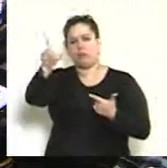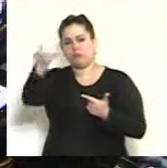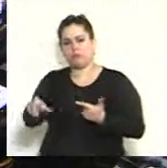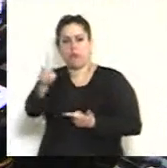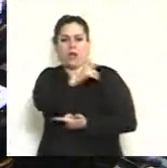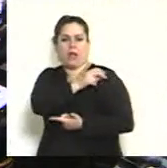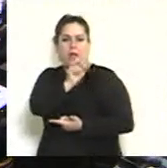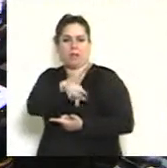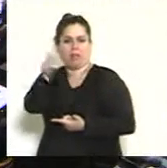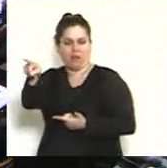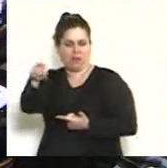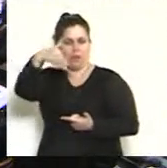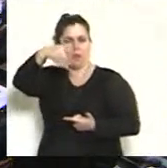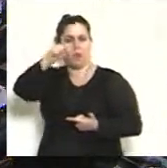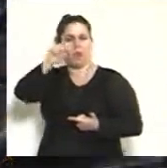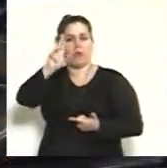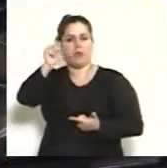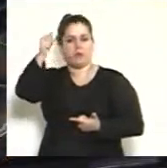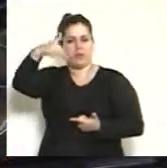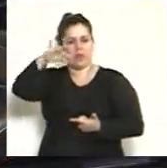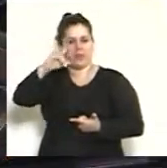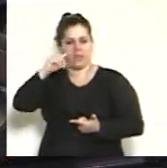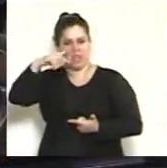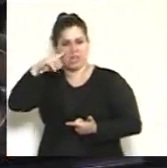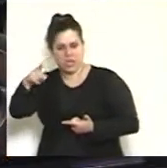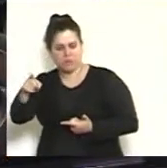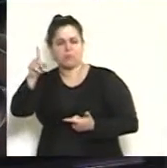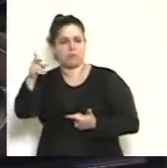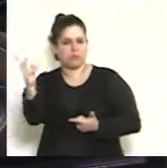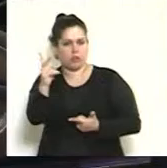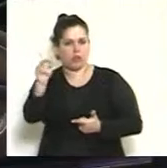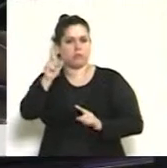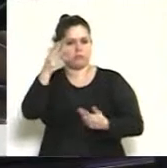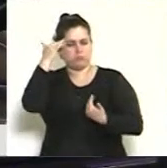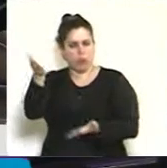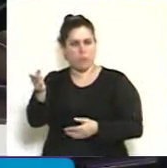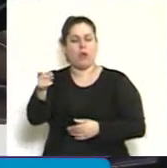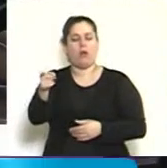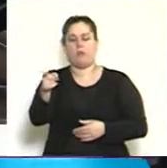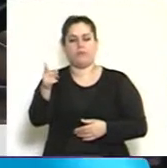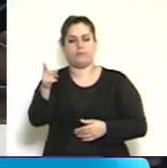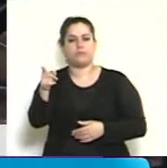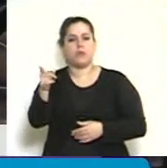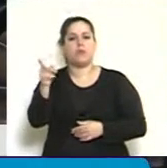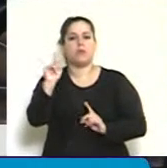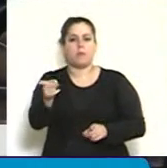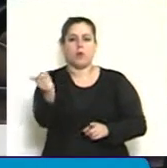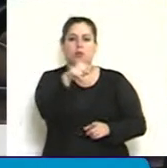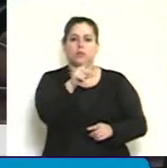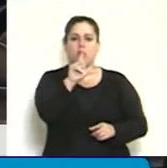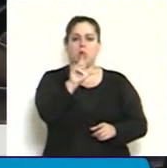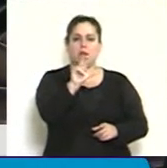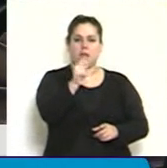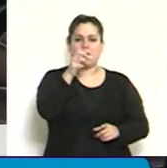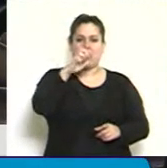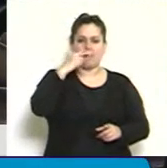Carlos Morandini. Anuló además las absoluciones del ex-capitán de Navío Rubén Pacagnini y del ex